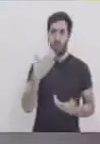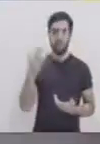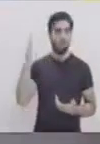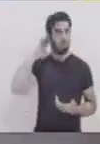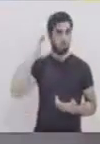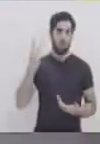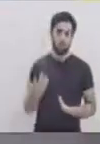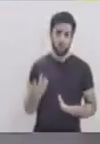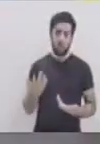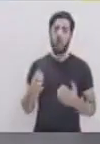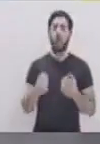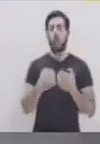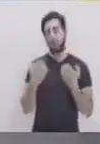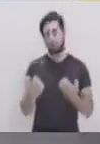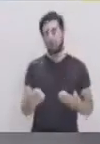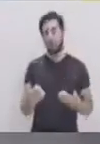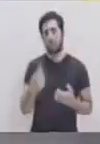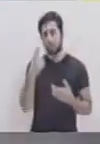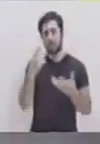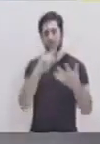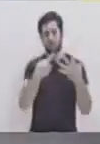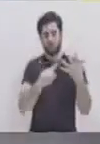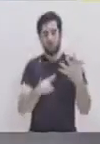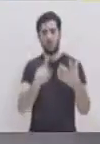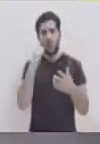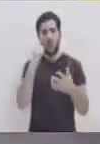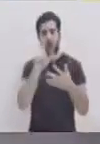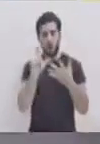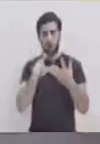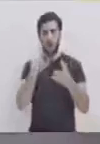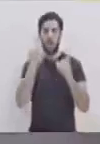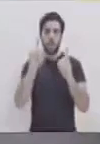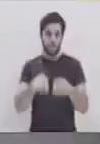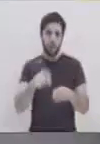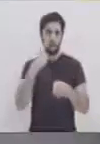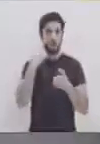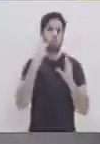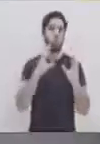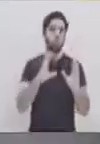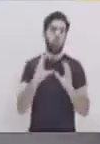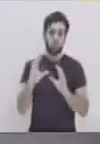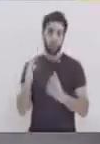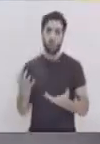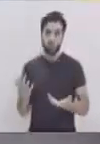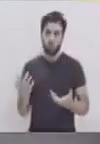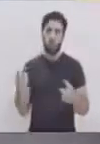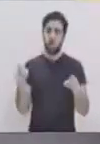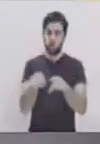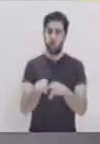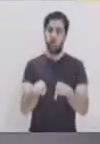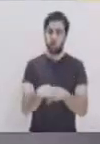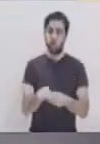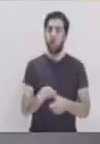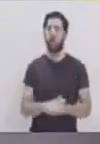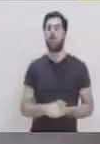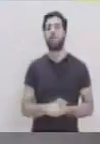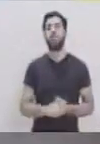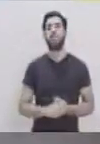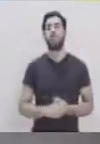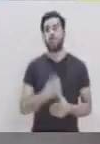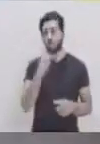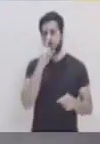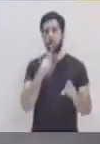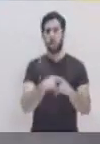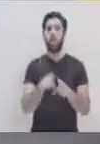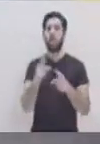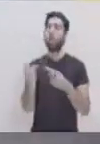hablar con sinceridad si yo voy a hacer daño a aquella persona, ¿verdad? Entonces, son parte de las cosas que tenemos que tener cuidado. Principalmente, como